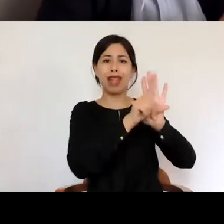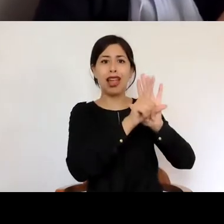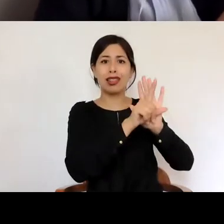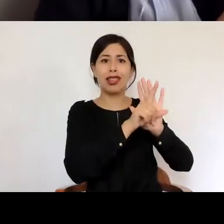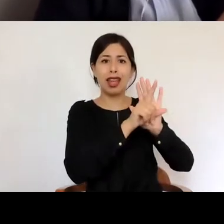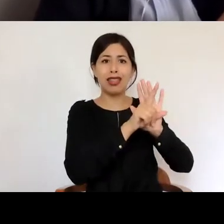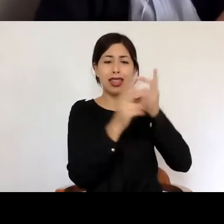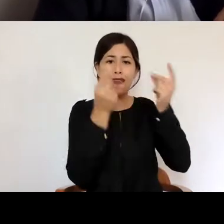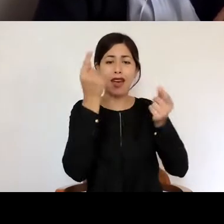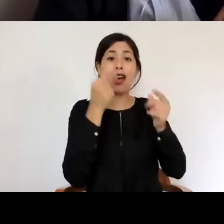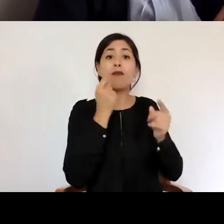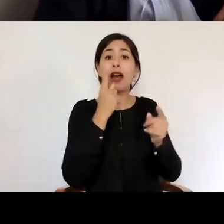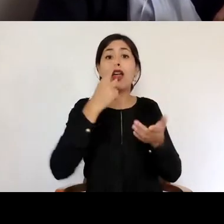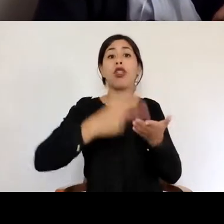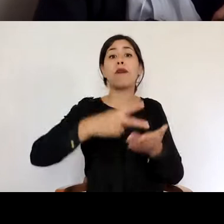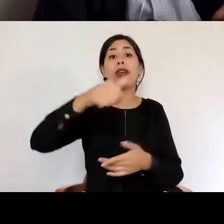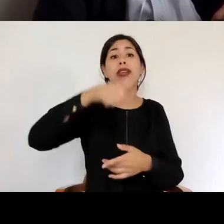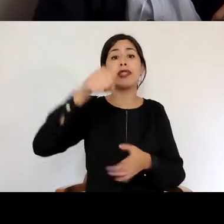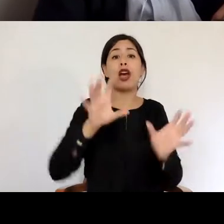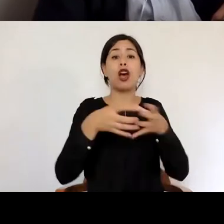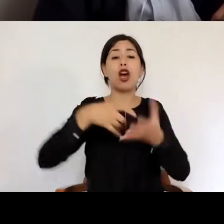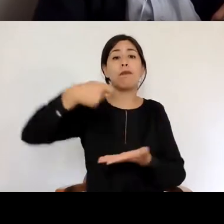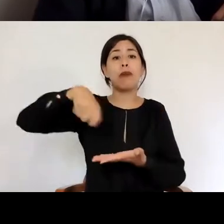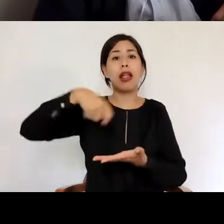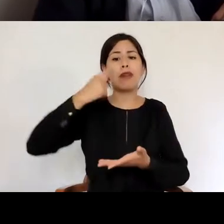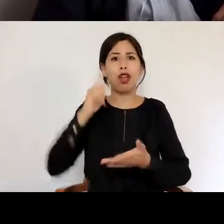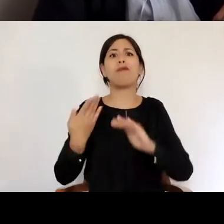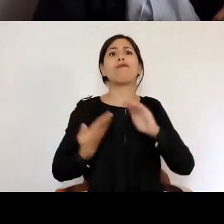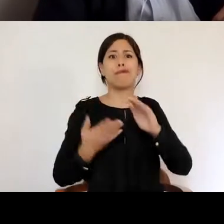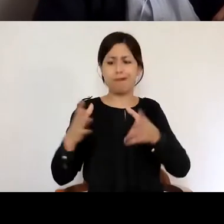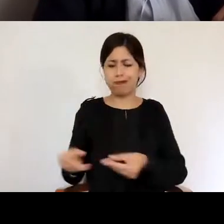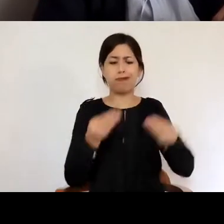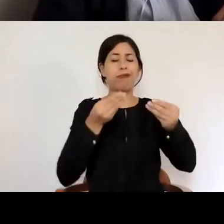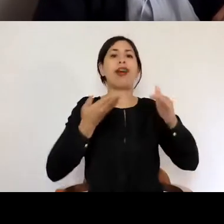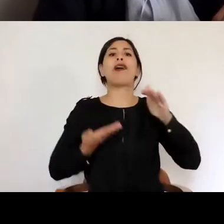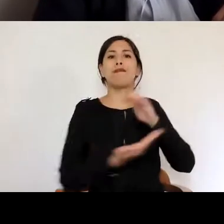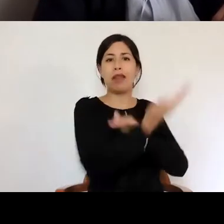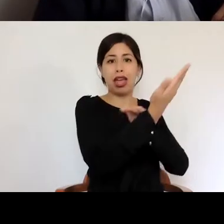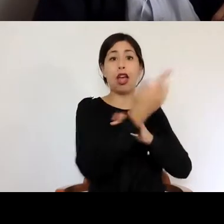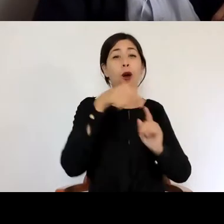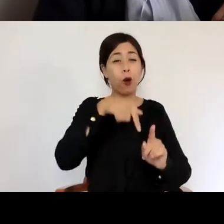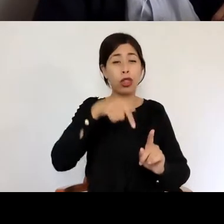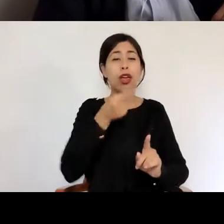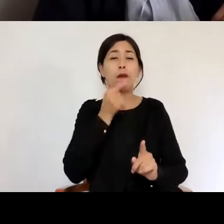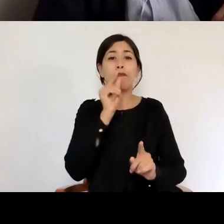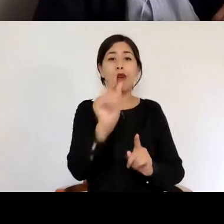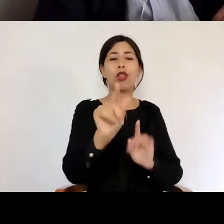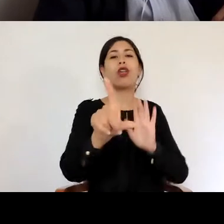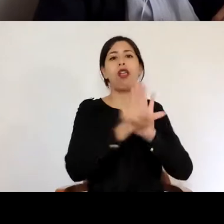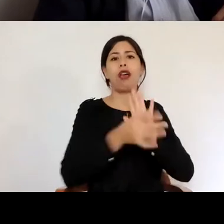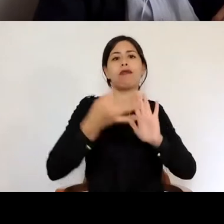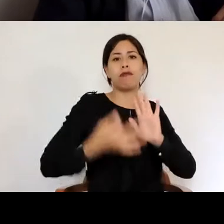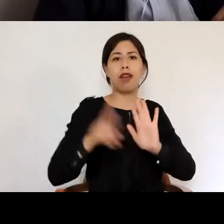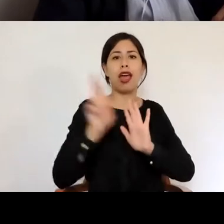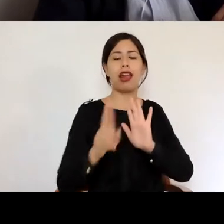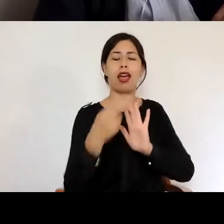presentó un grupo de parlamentarios y que hoy debiera estar pronta para ser promulgada como ley de la República. Estamos